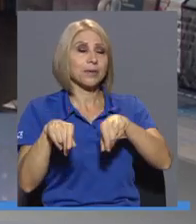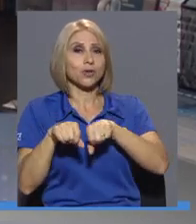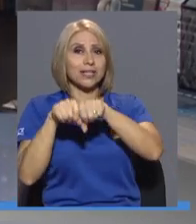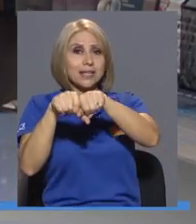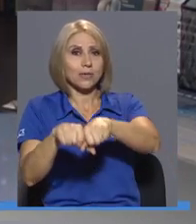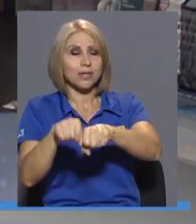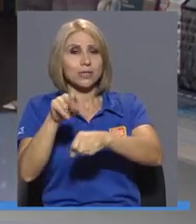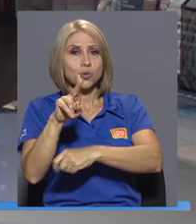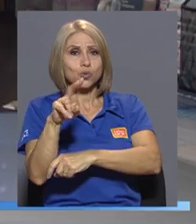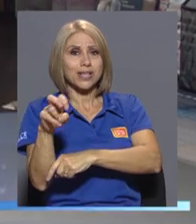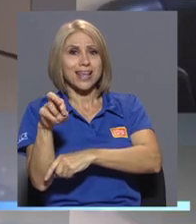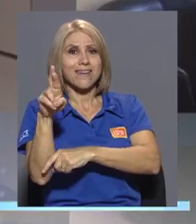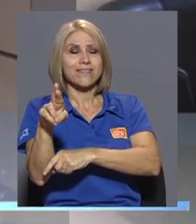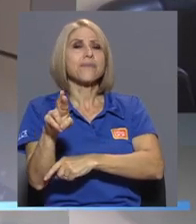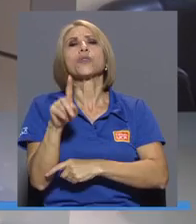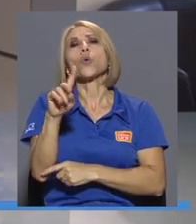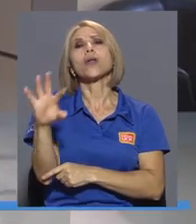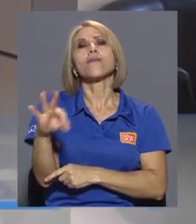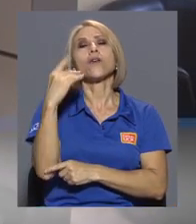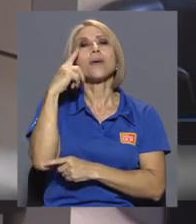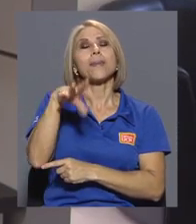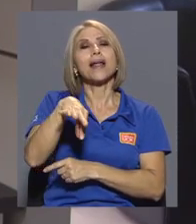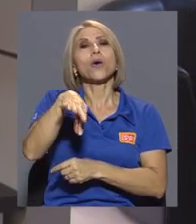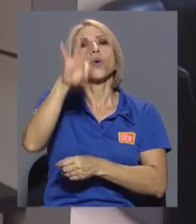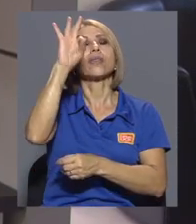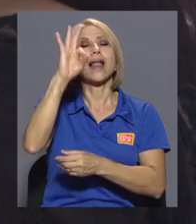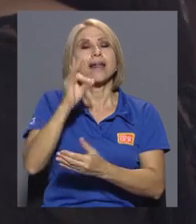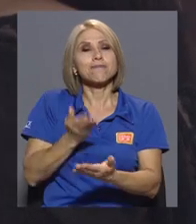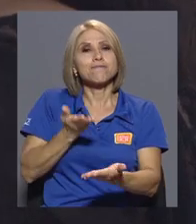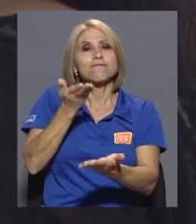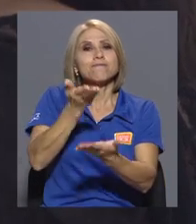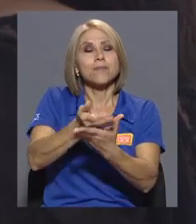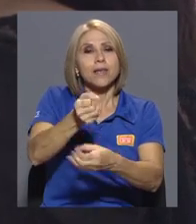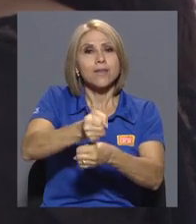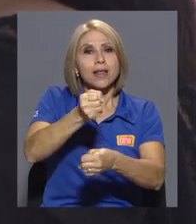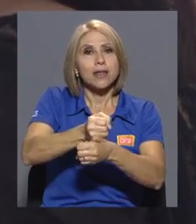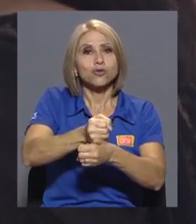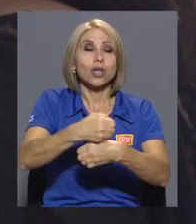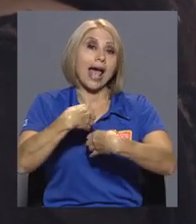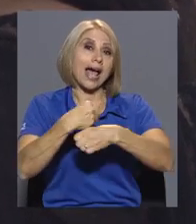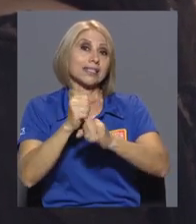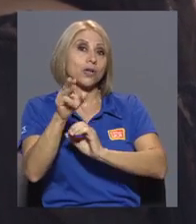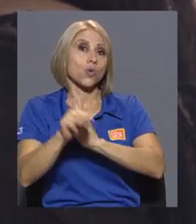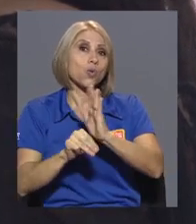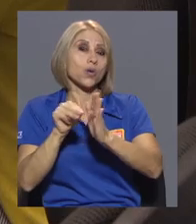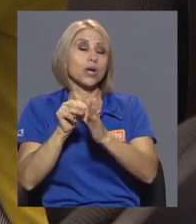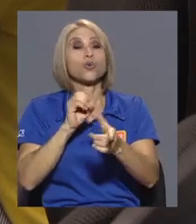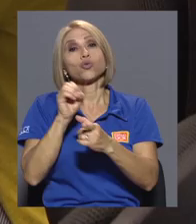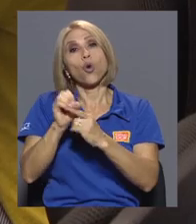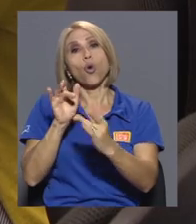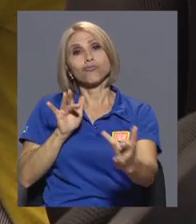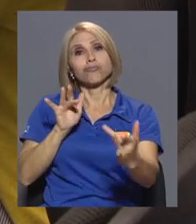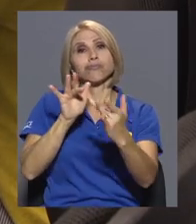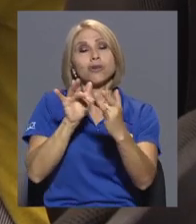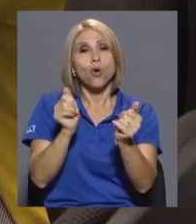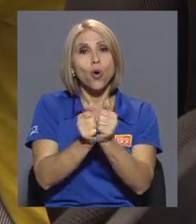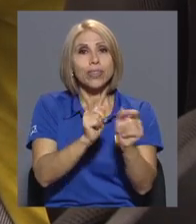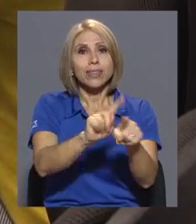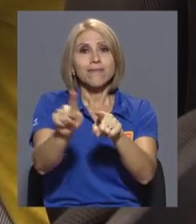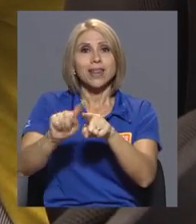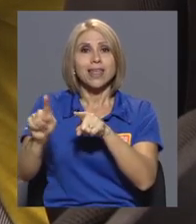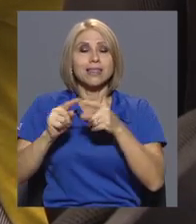una herramienta que sirve para encontrar ofertas de empleo, realizar currículos y ponerse en contacto con diferentes